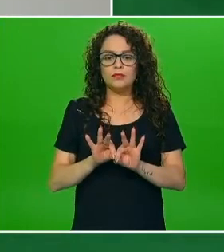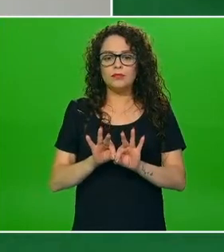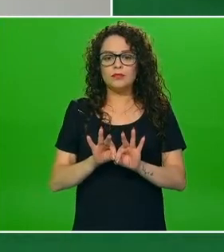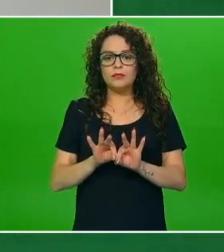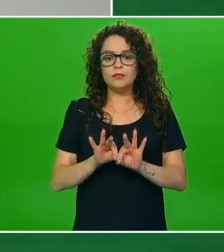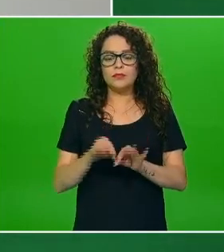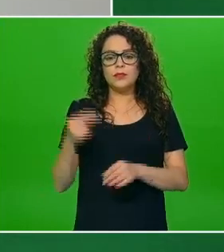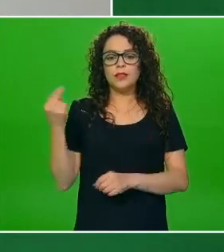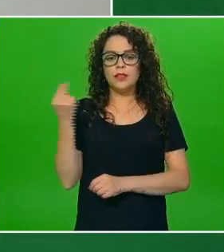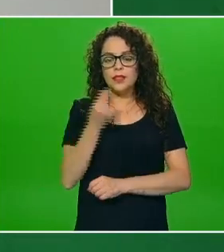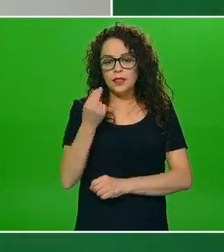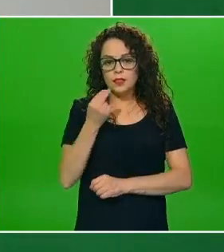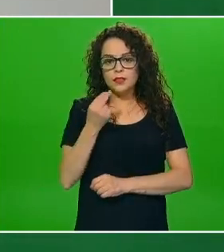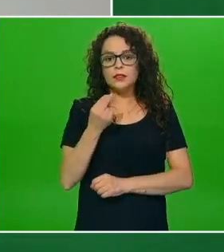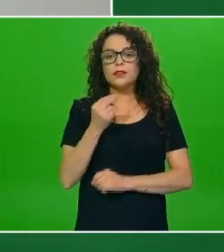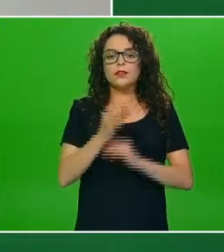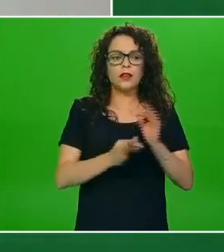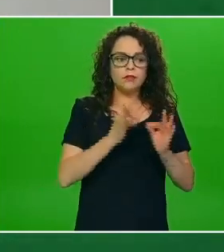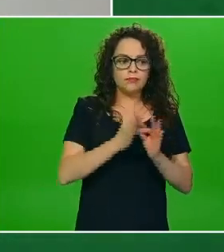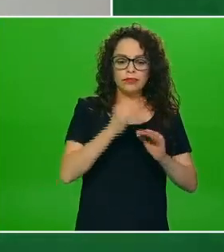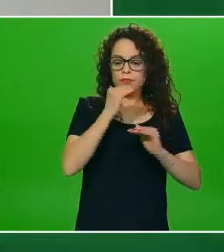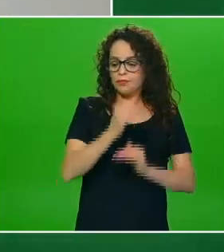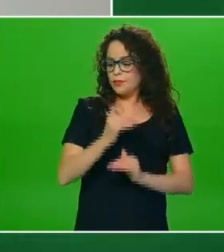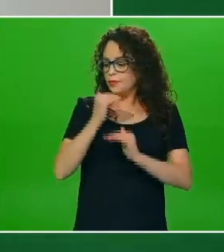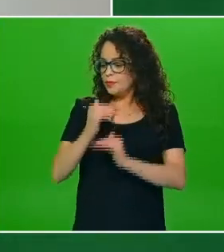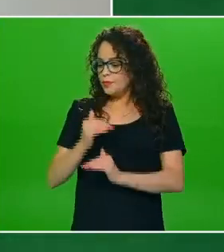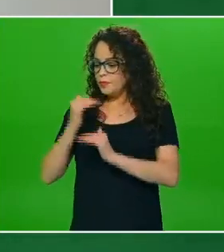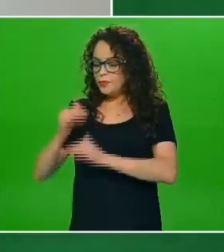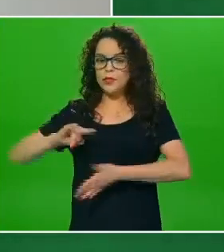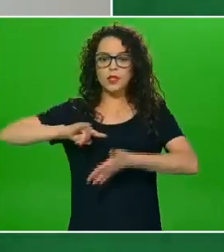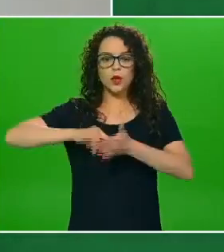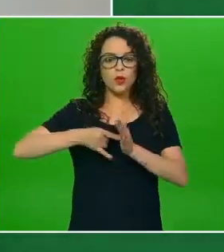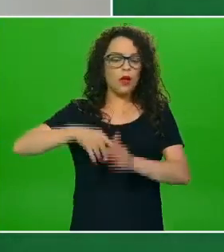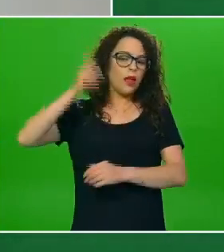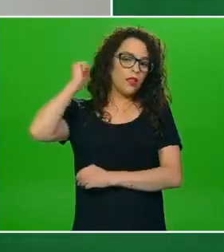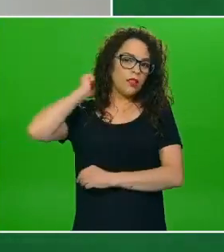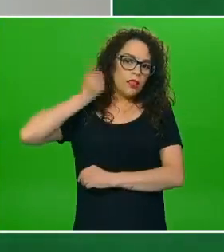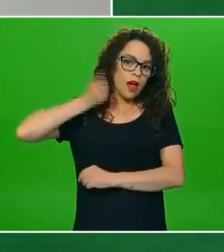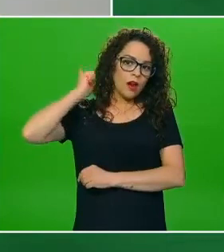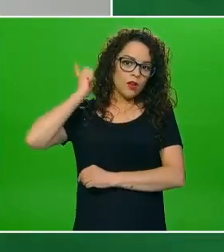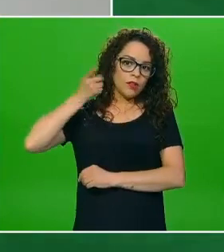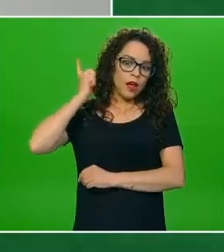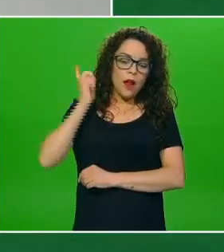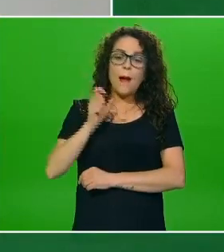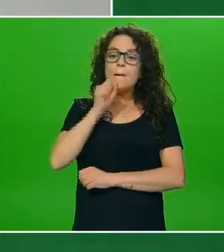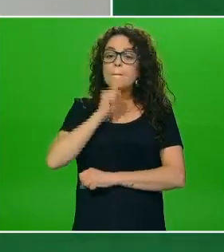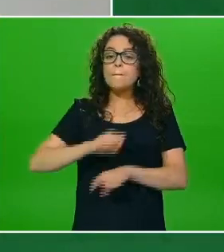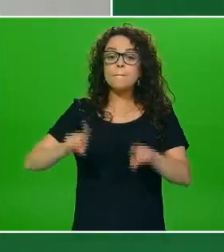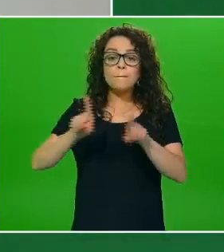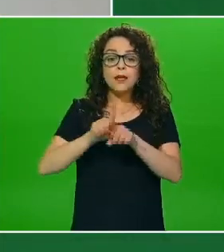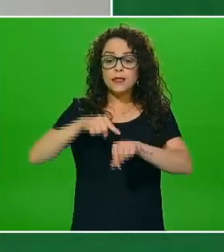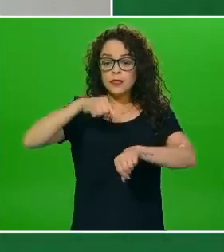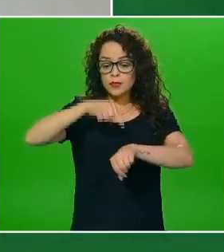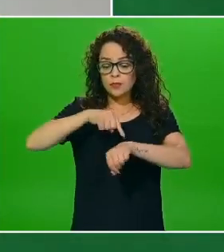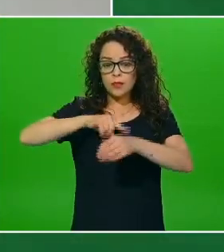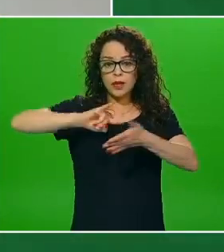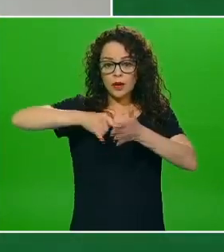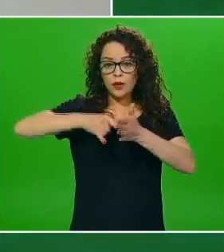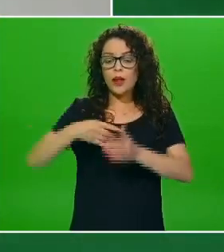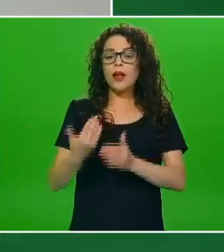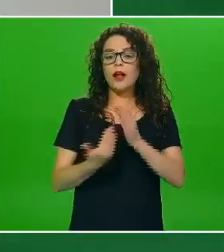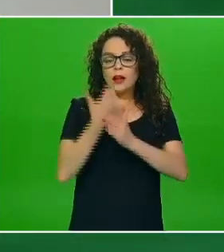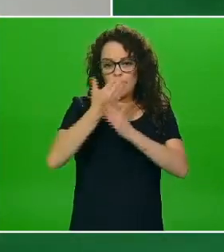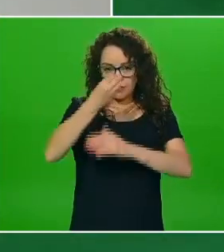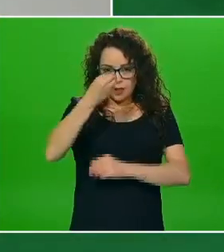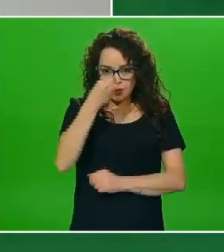horarios estandarizados es decir que todos los días se busque desayunar a la misma hora que todos los días